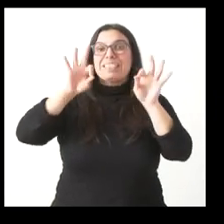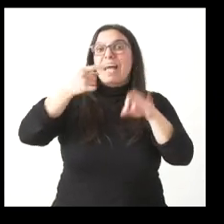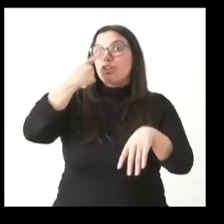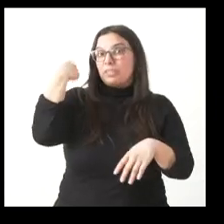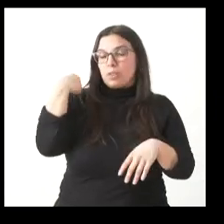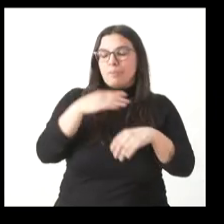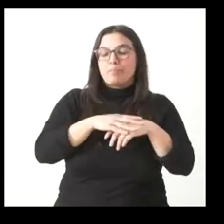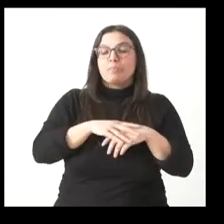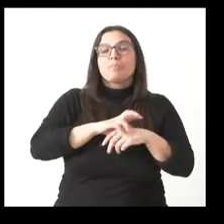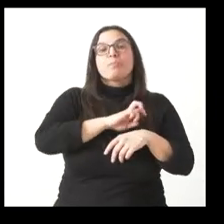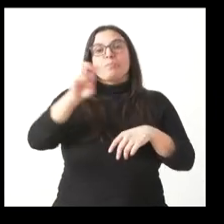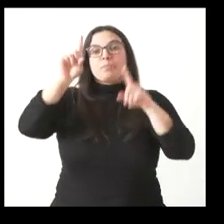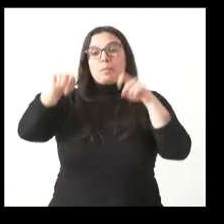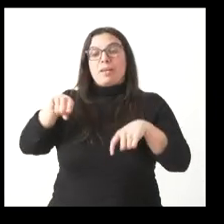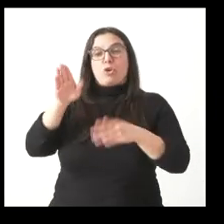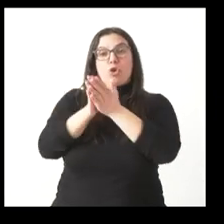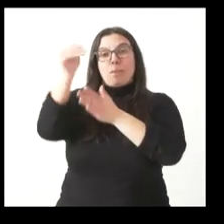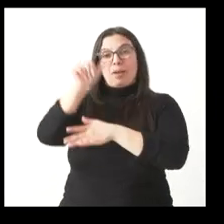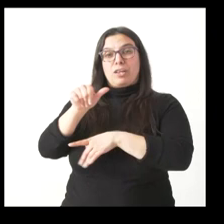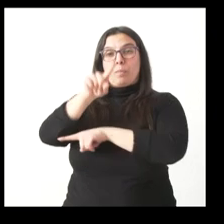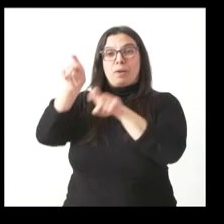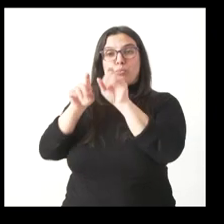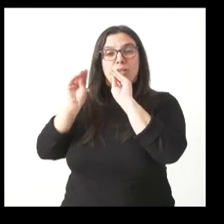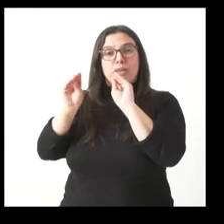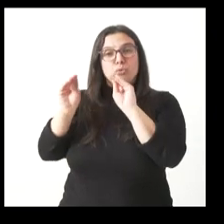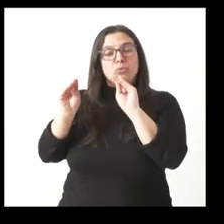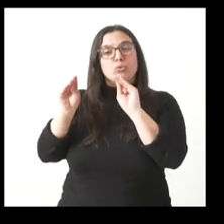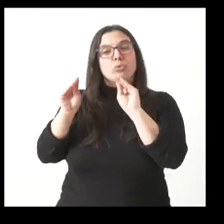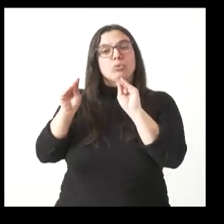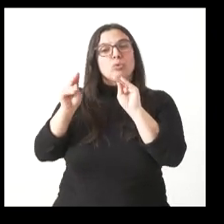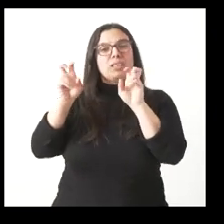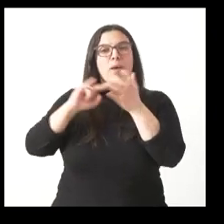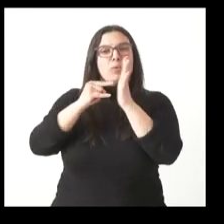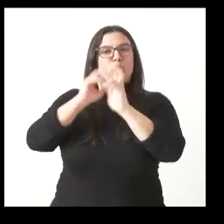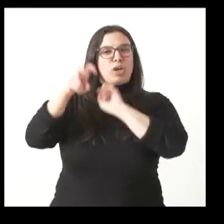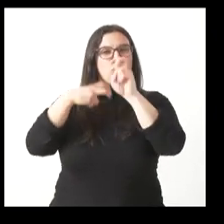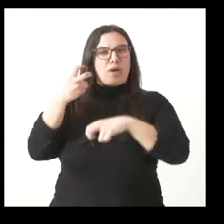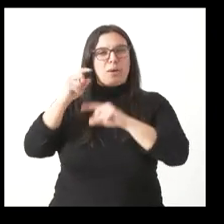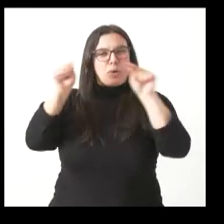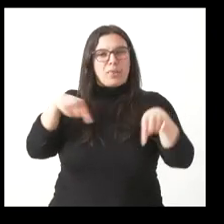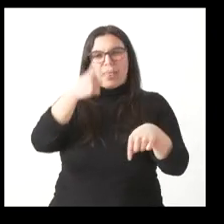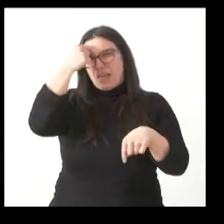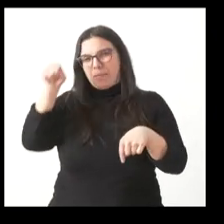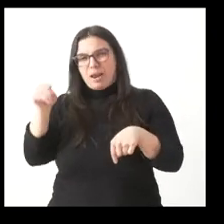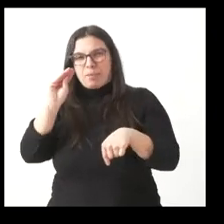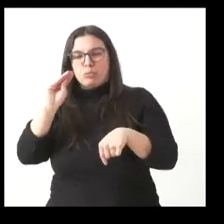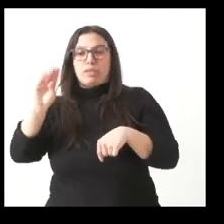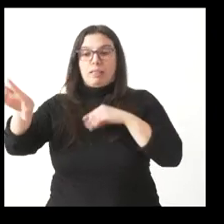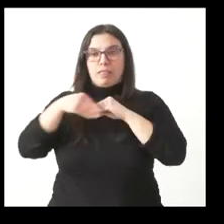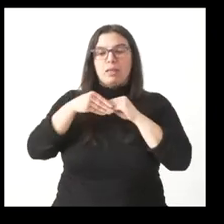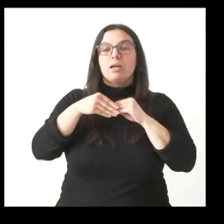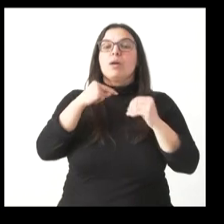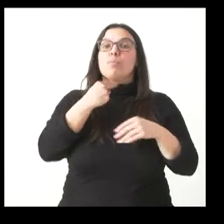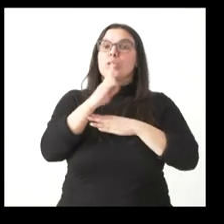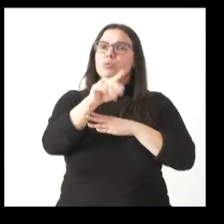Y a colación de la pregunta del compañero por unos proyectos renovables, creo que en la provincia de Ávila, el portavoz ha